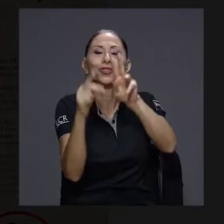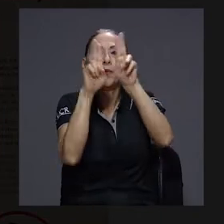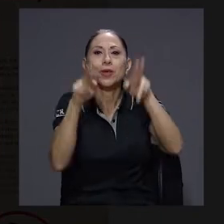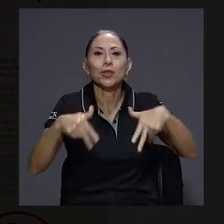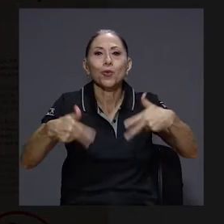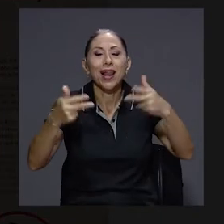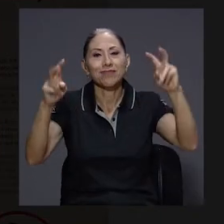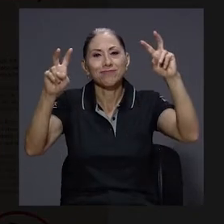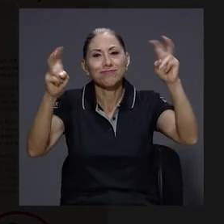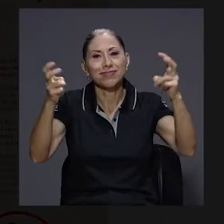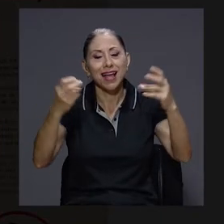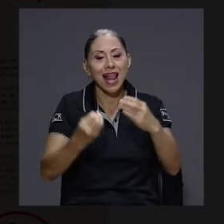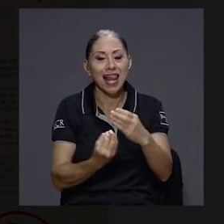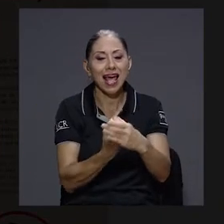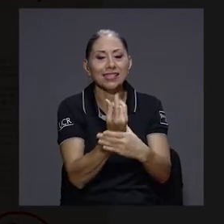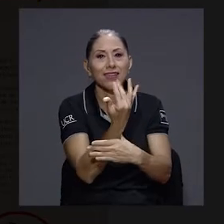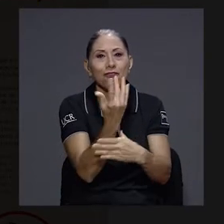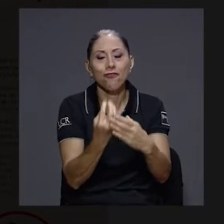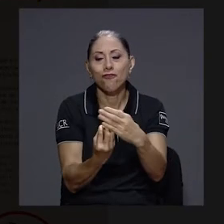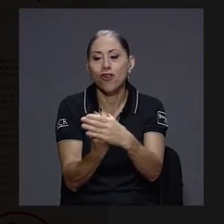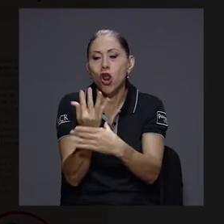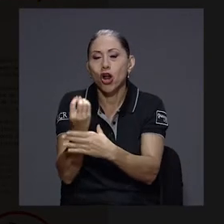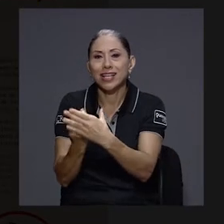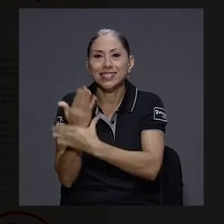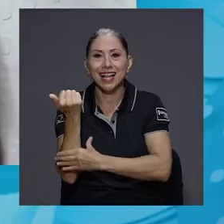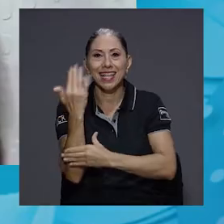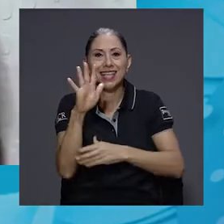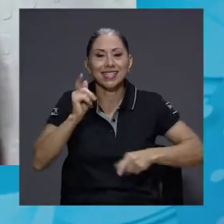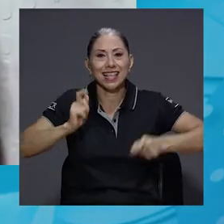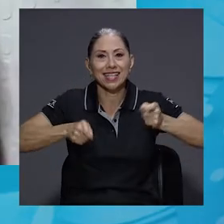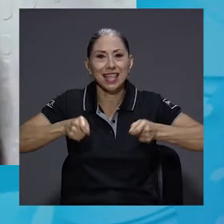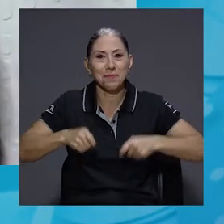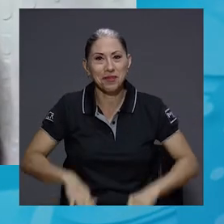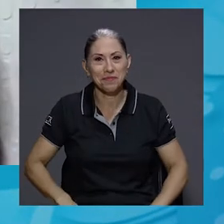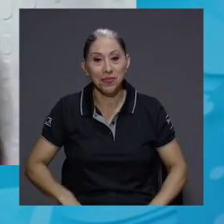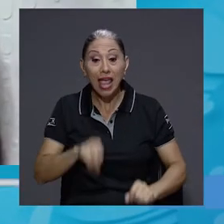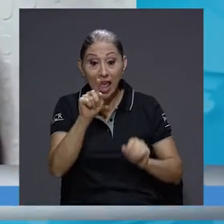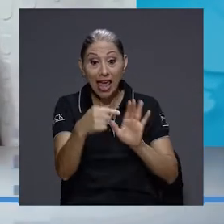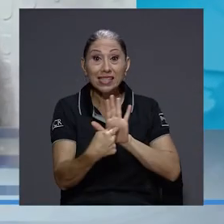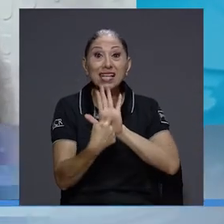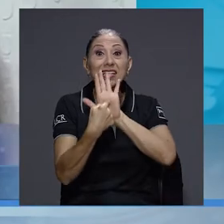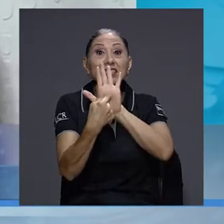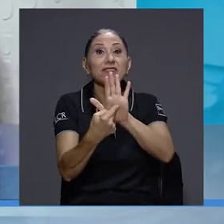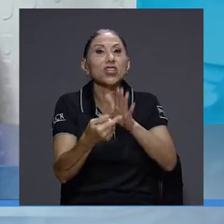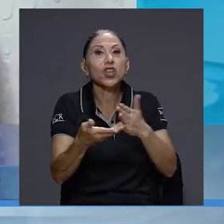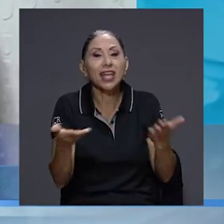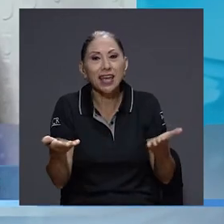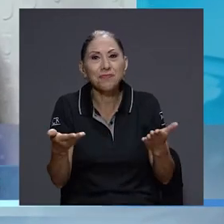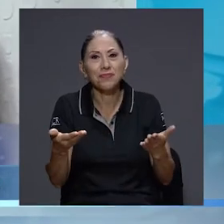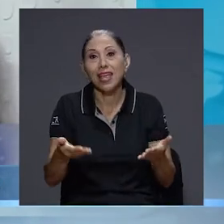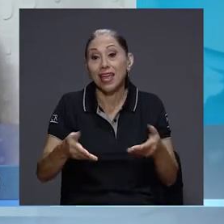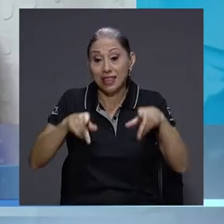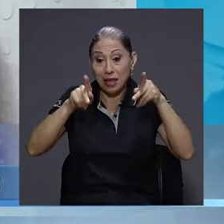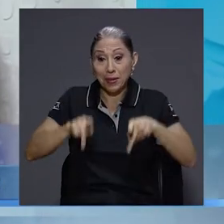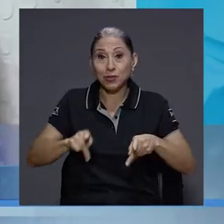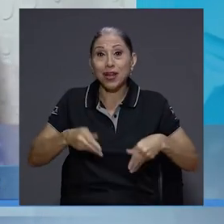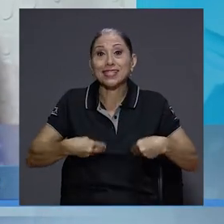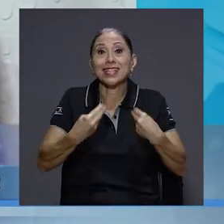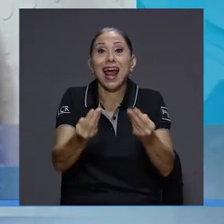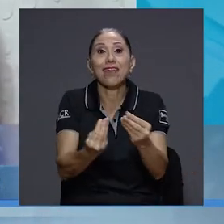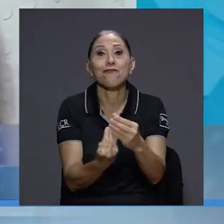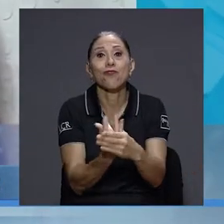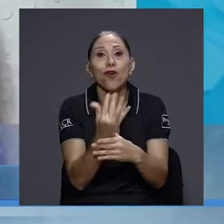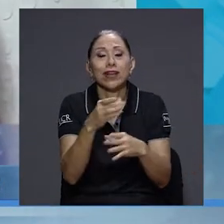Flores del 15 de septiembre. Esta es una exhibición que trata sobre las ofrendas florales que se le dan a los antepasados,